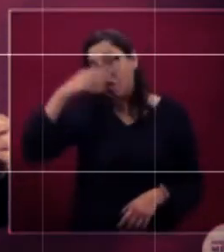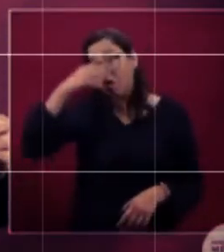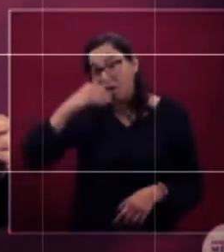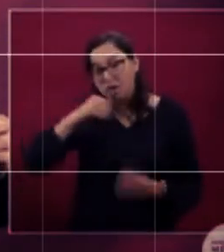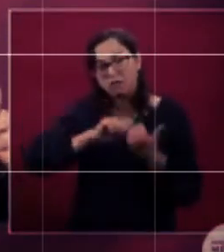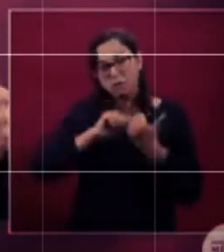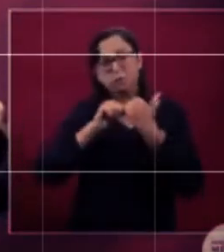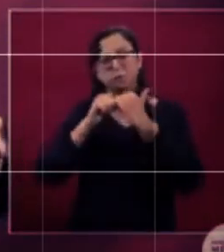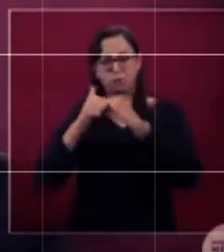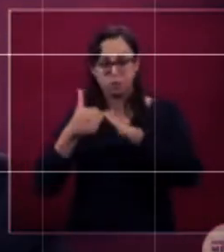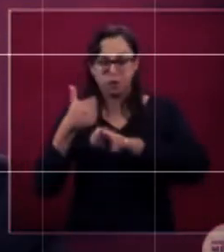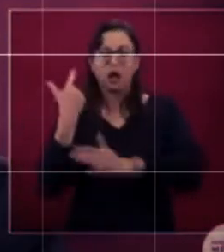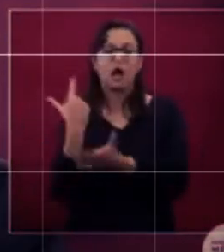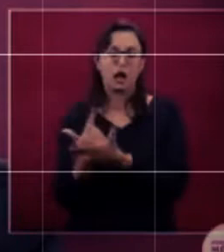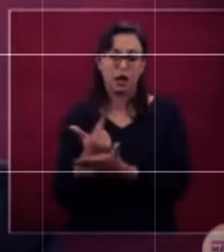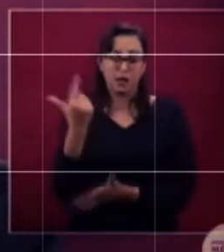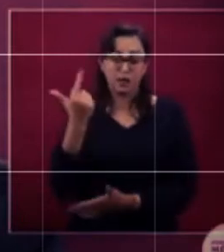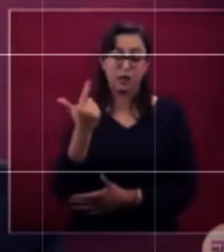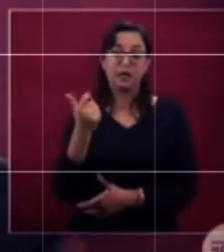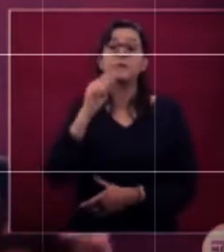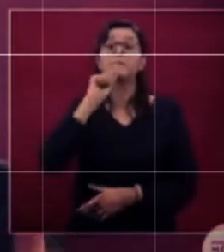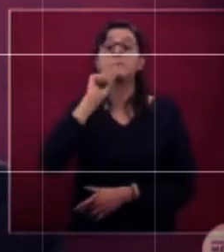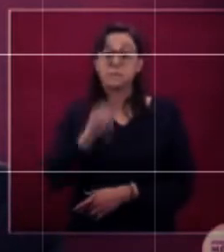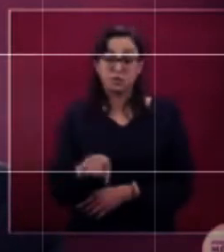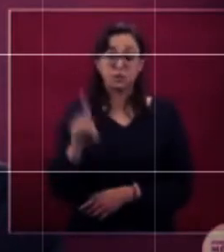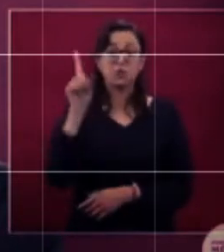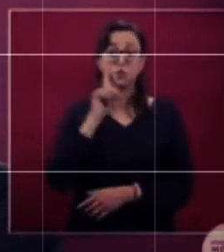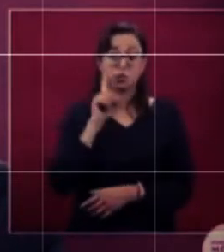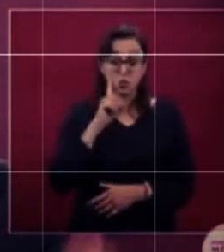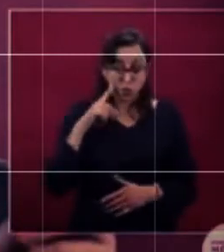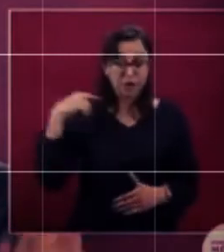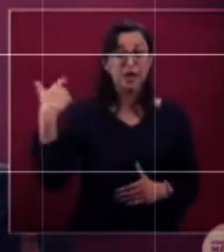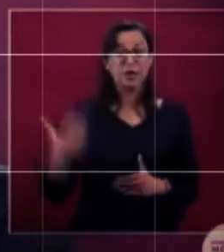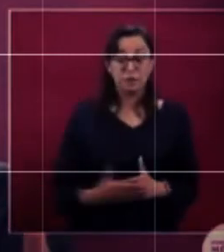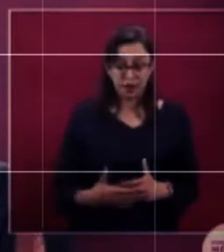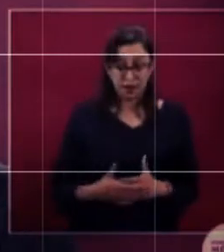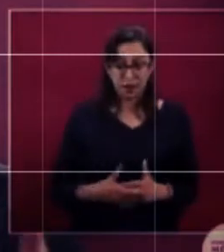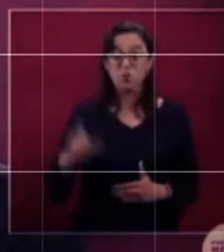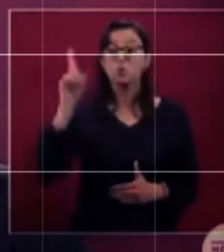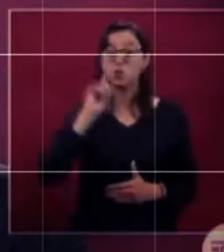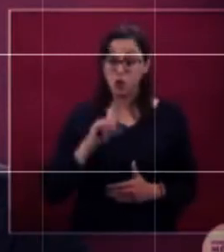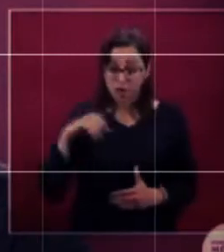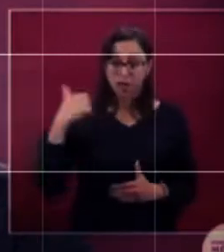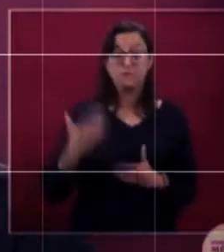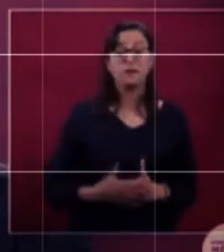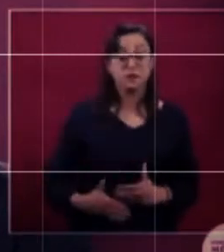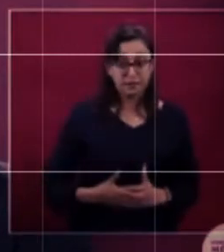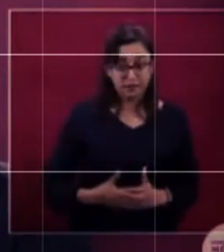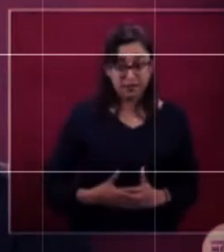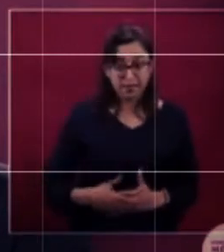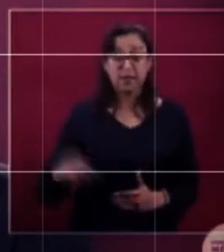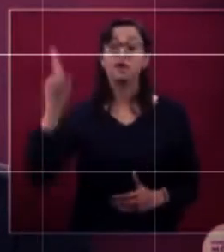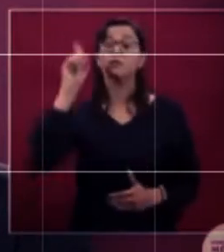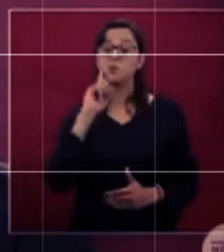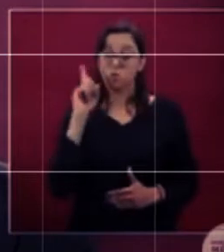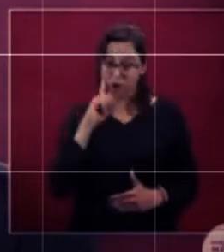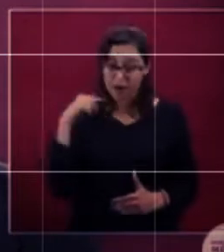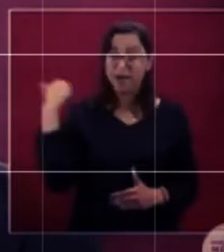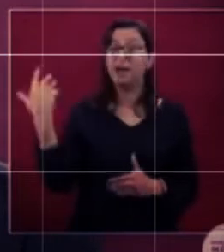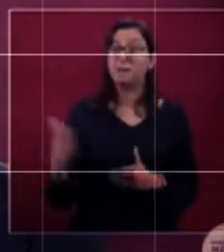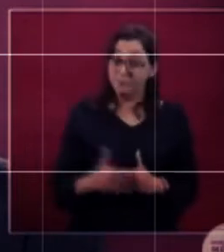complicarse. También las embarazadas, embarazadas, las embarazadas tienen un riesgo aumentado de